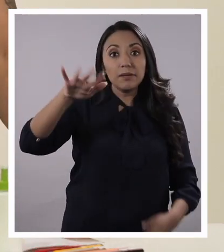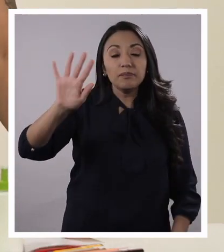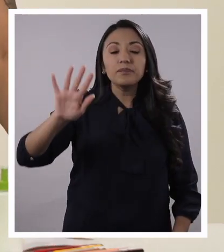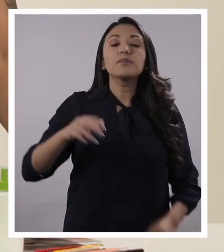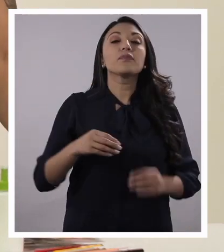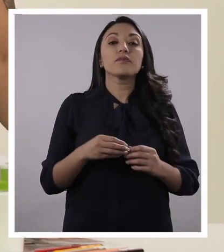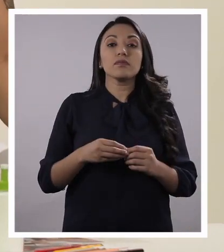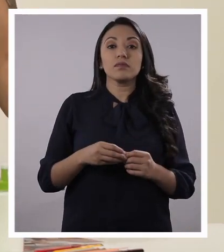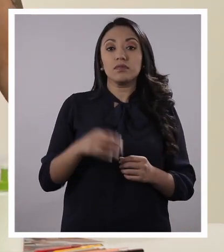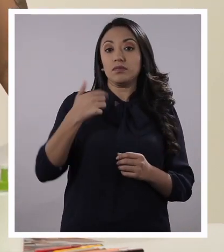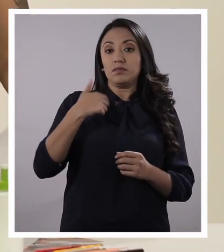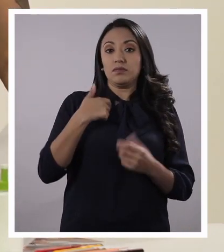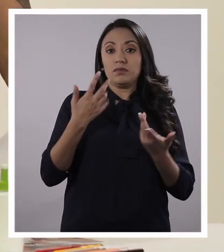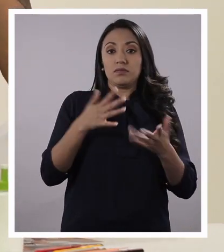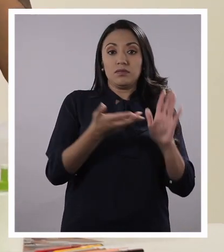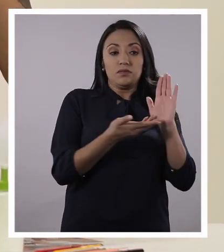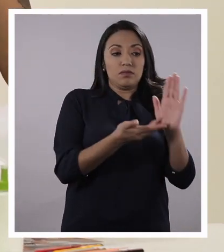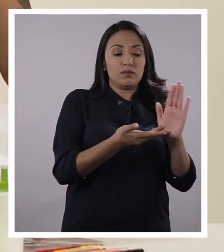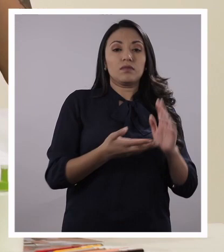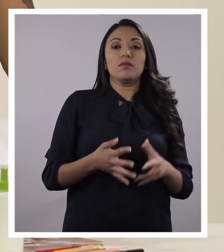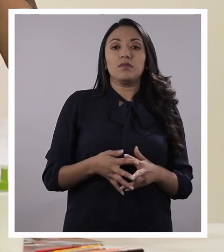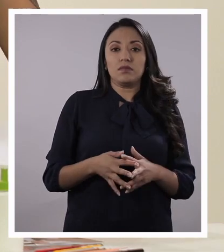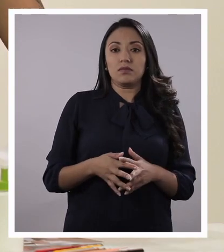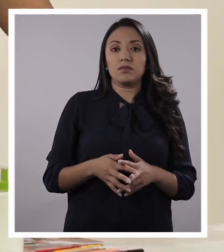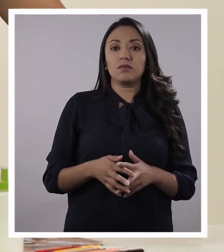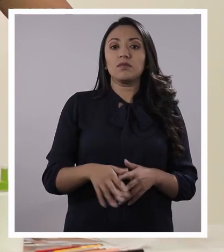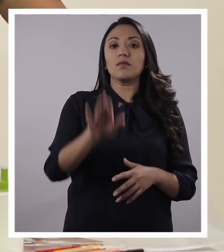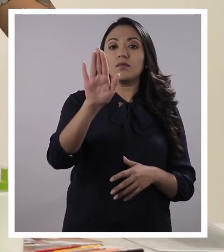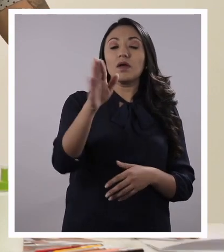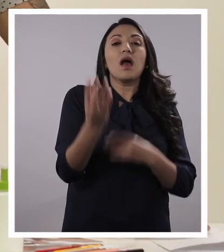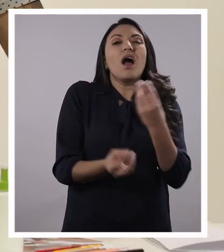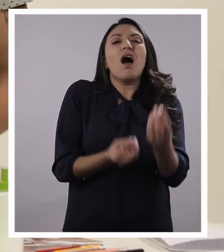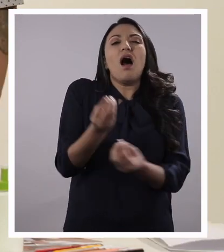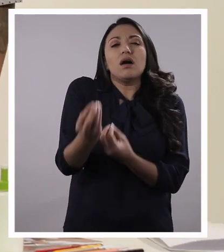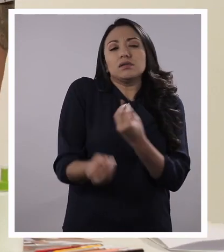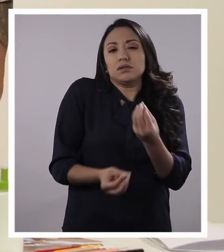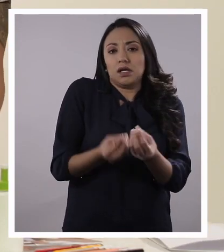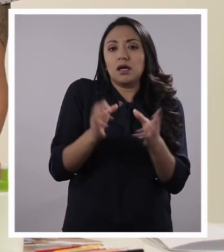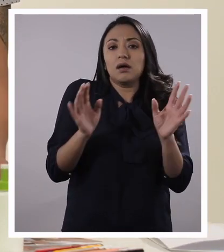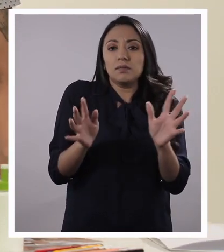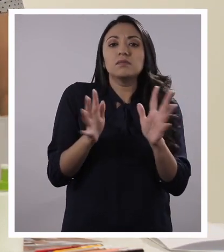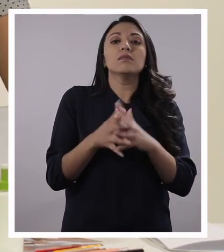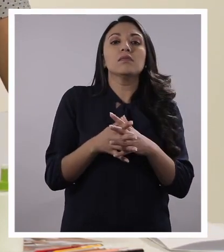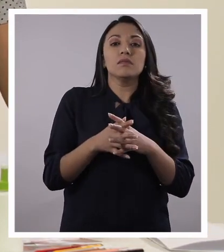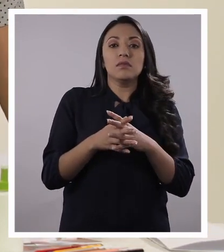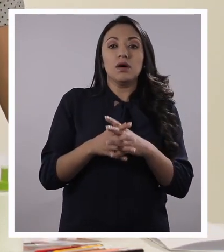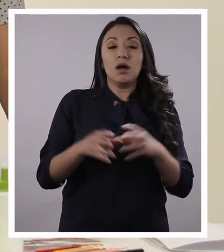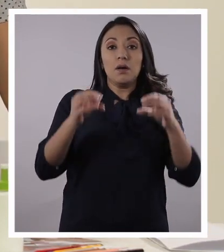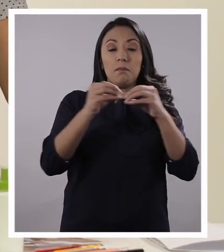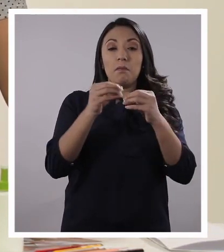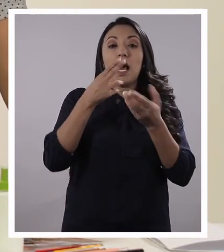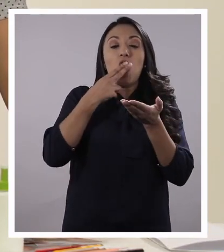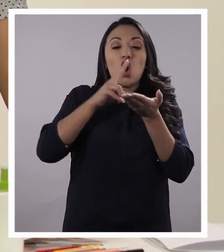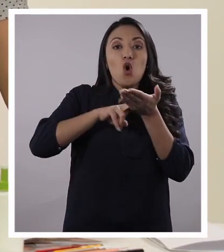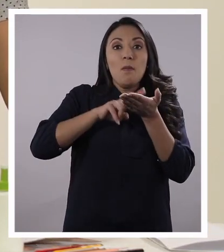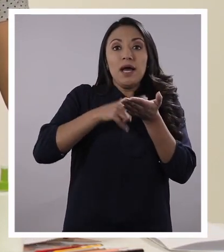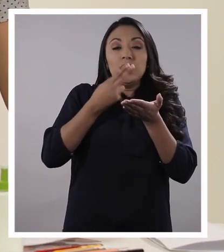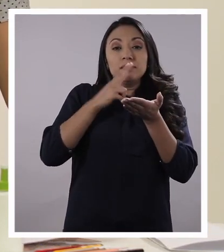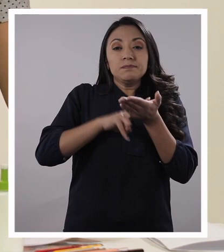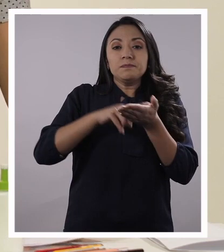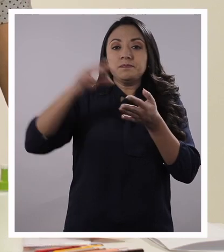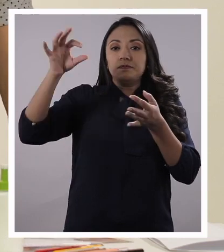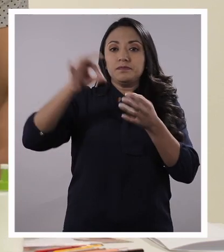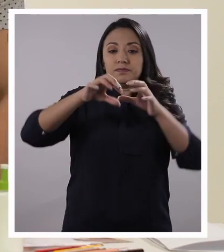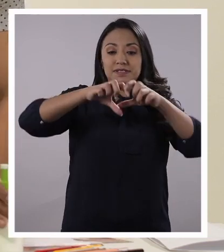mira, yo ya te ayudé. Gracias, profe. Ya. Y lo que vamos a hacer es unir con un poco de goma los extremos y